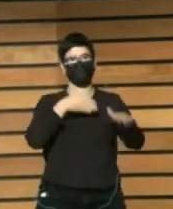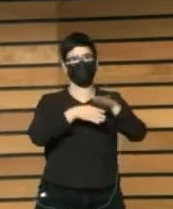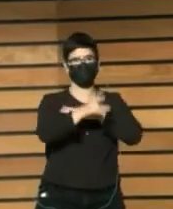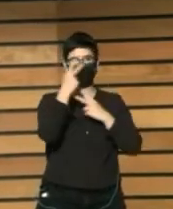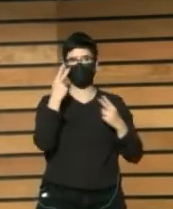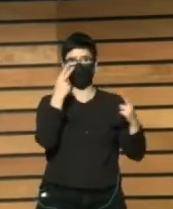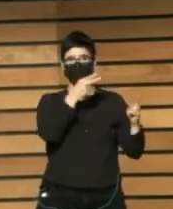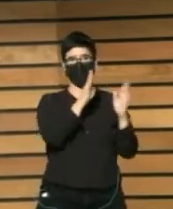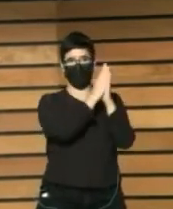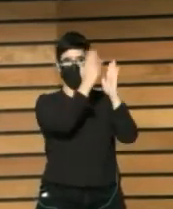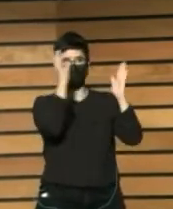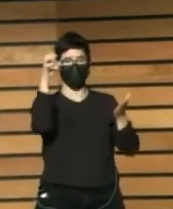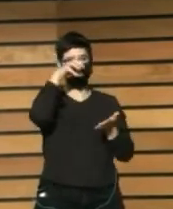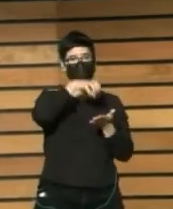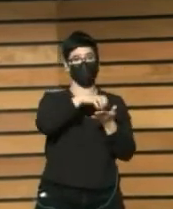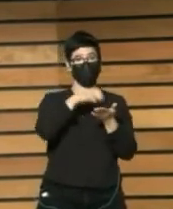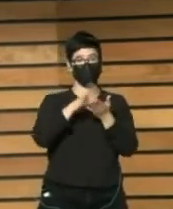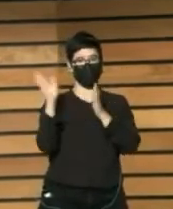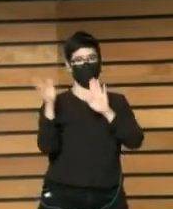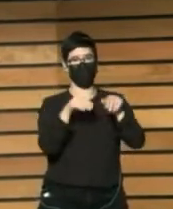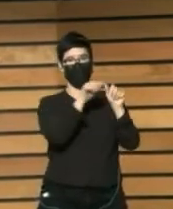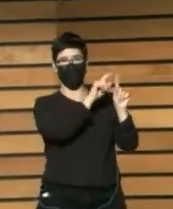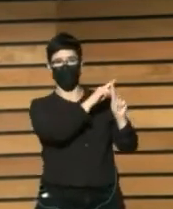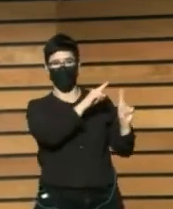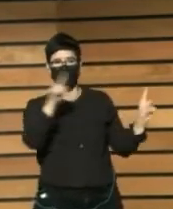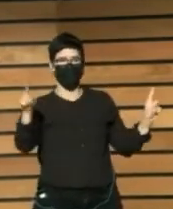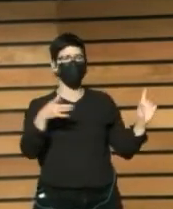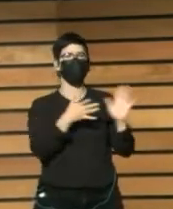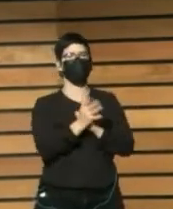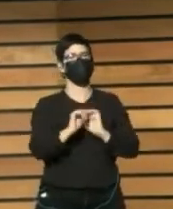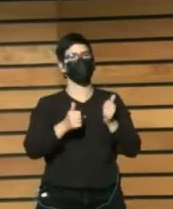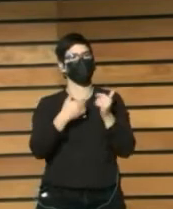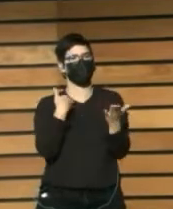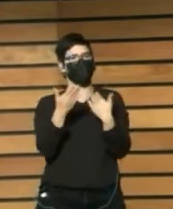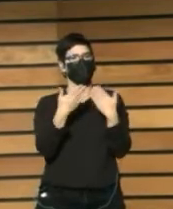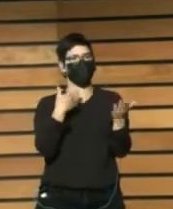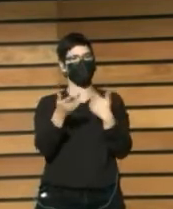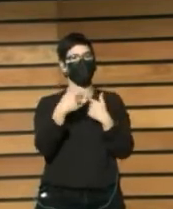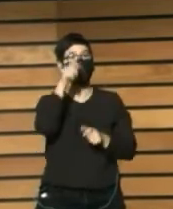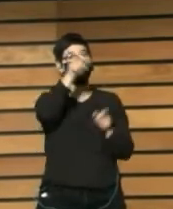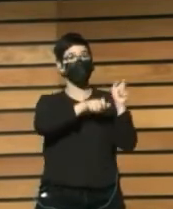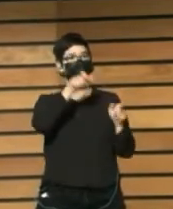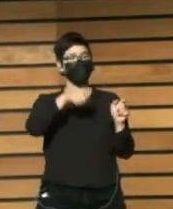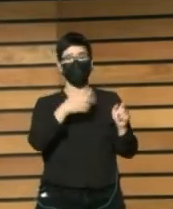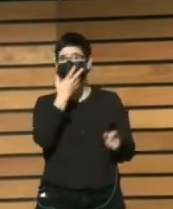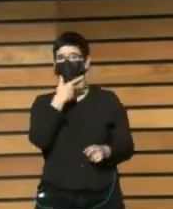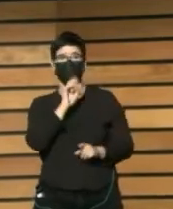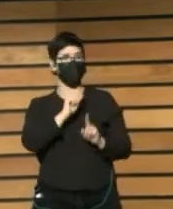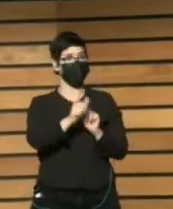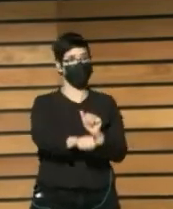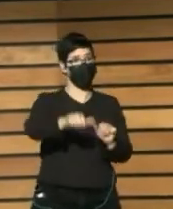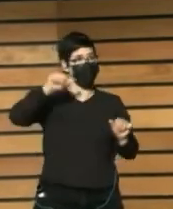el último año Habían Establecido Conversación Con extraños Con personas Que no conocían